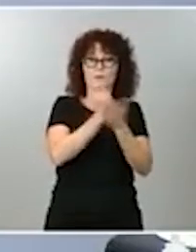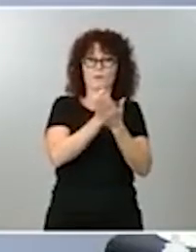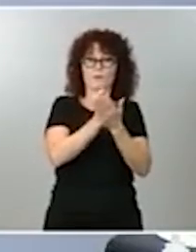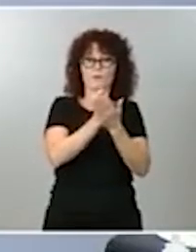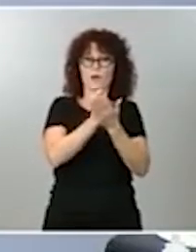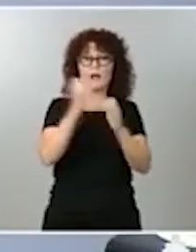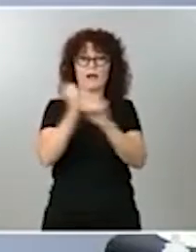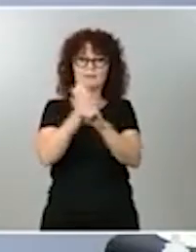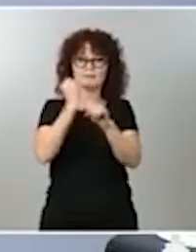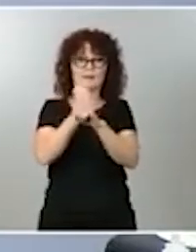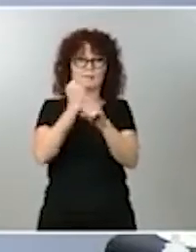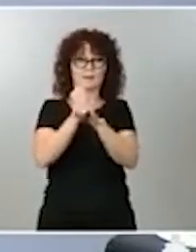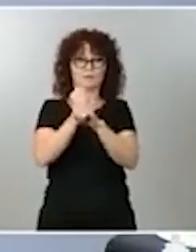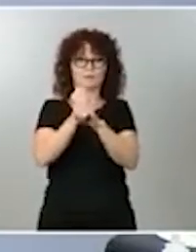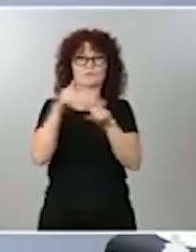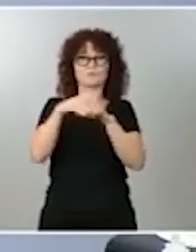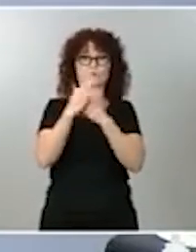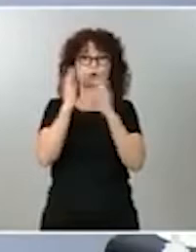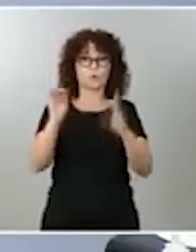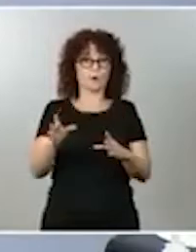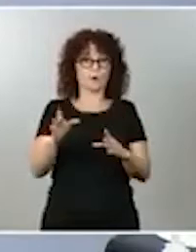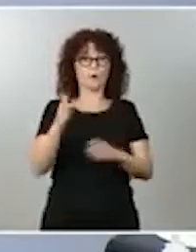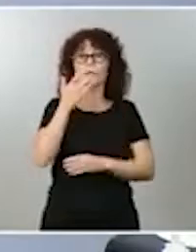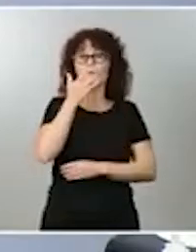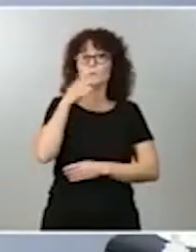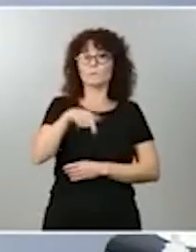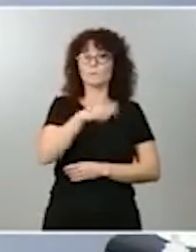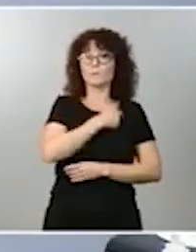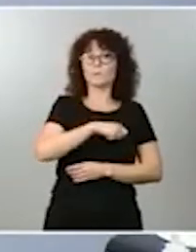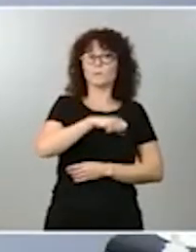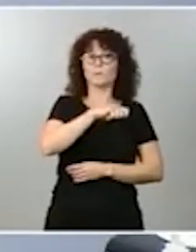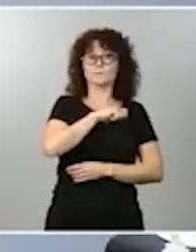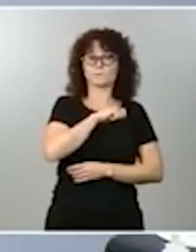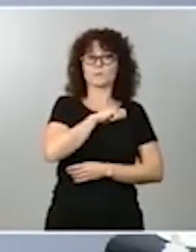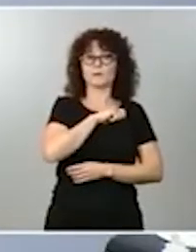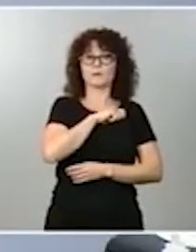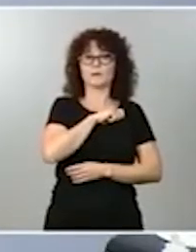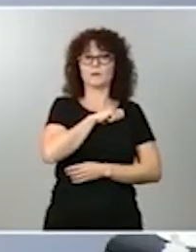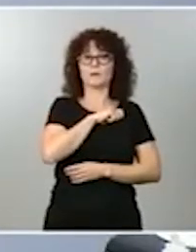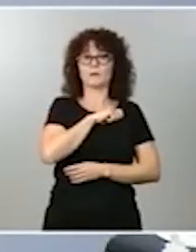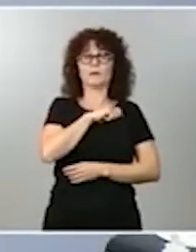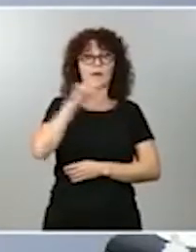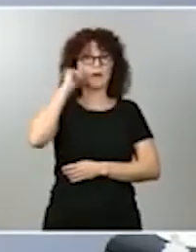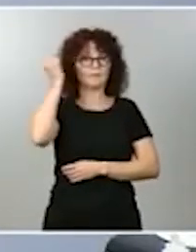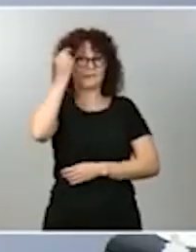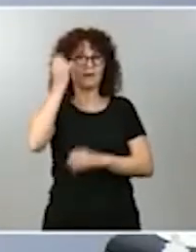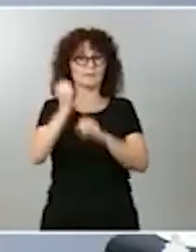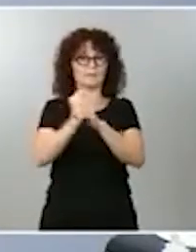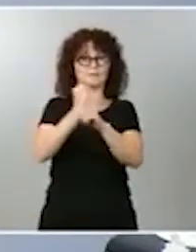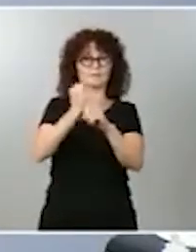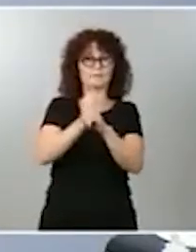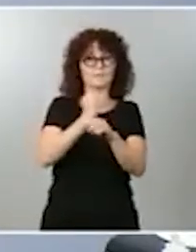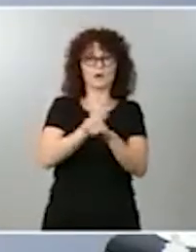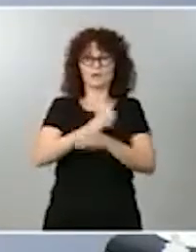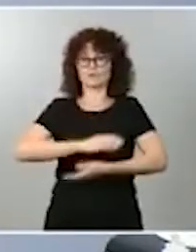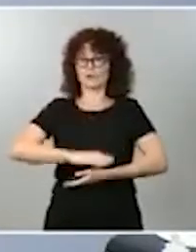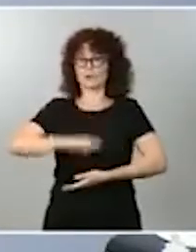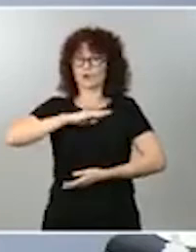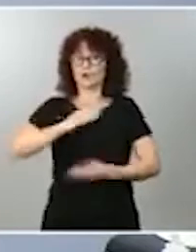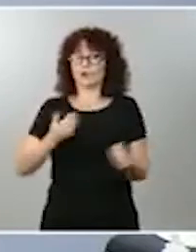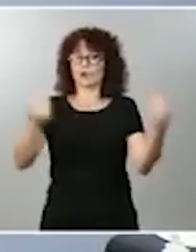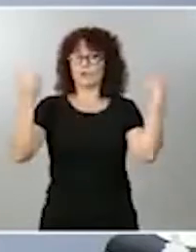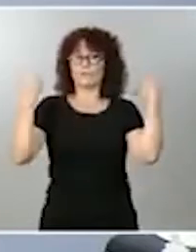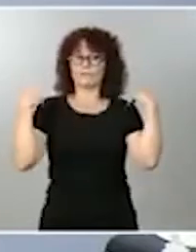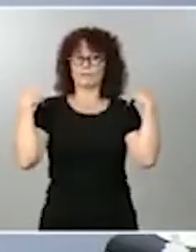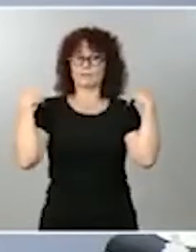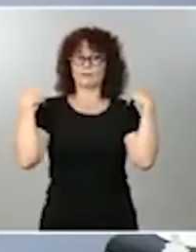nuestro país y en el mundo que se valoran menos los trabajos, las habilidades, las competencias tradicionalmente asociados